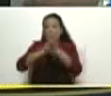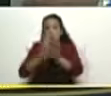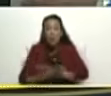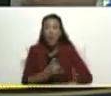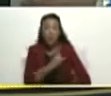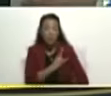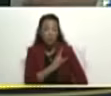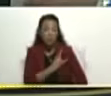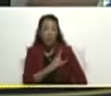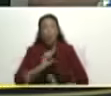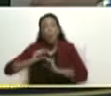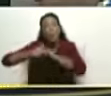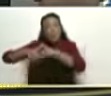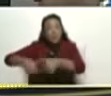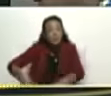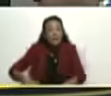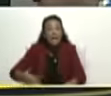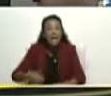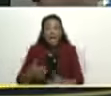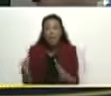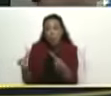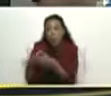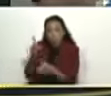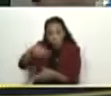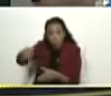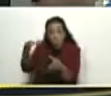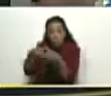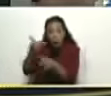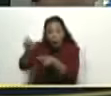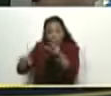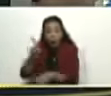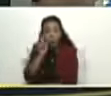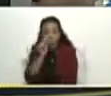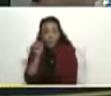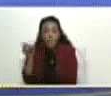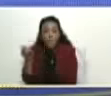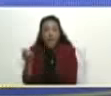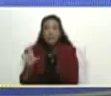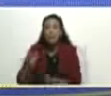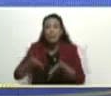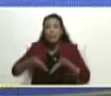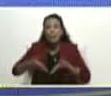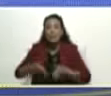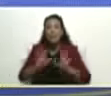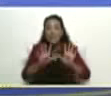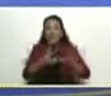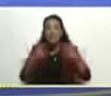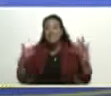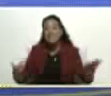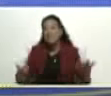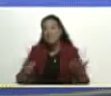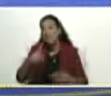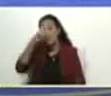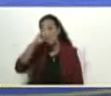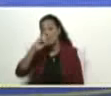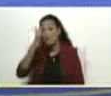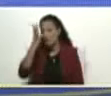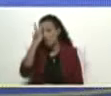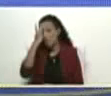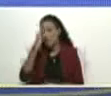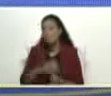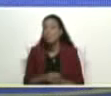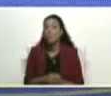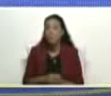en la UCB cuando este compañero estaba naciendo 16 de febrero del 89 no se me puede